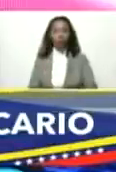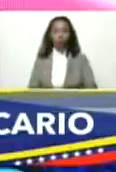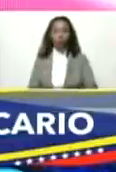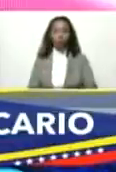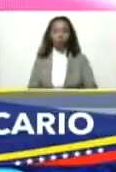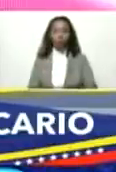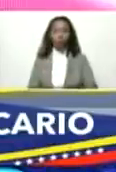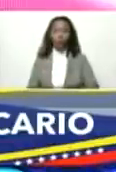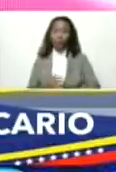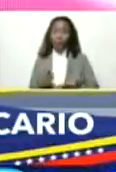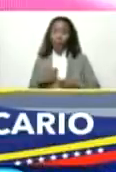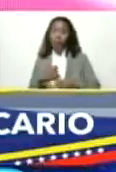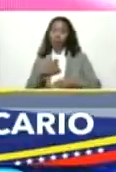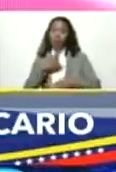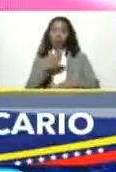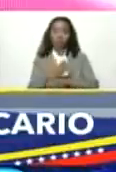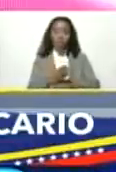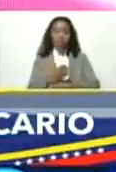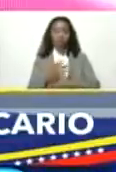ir a un